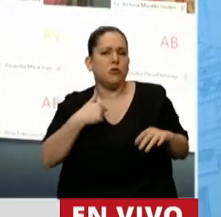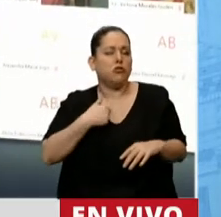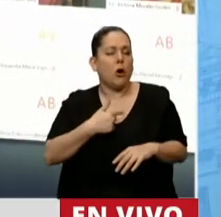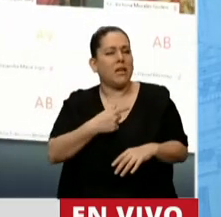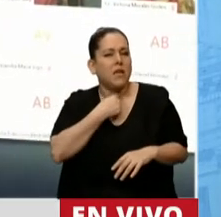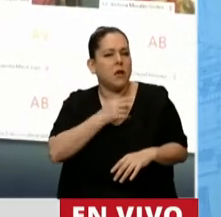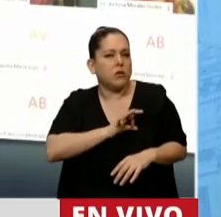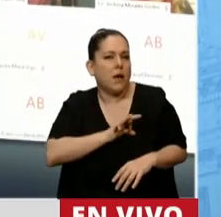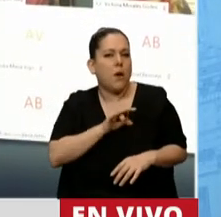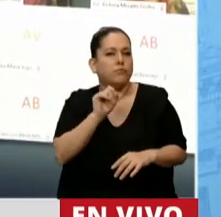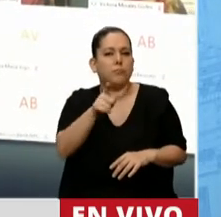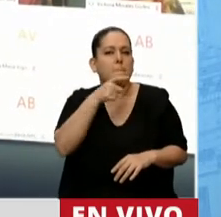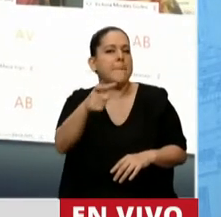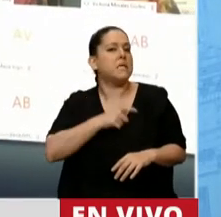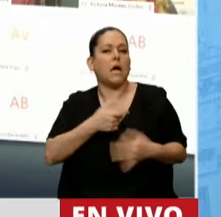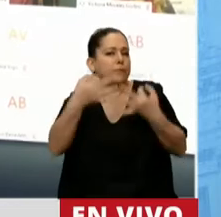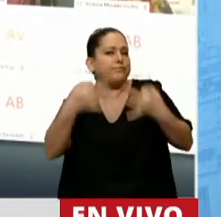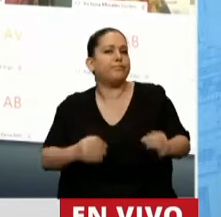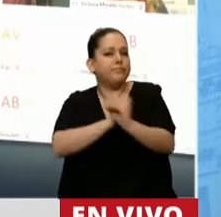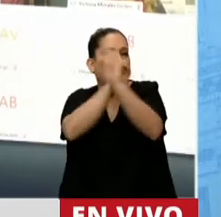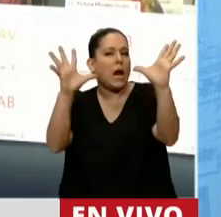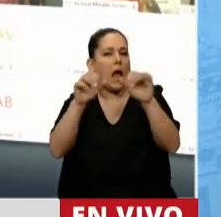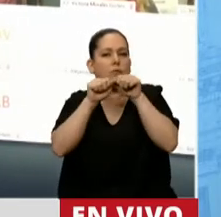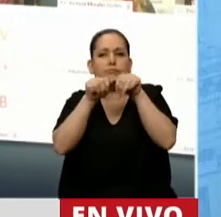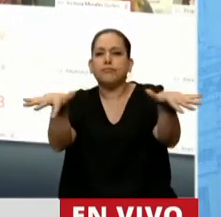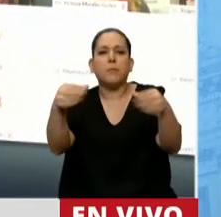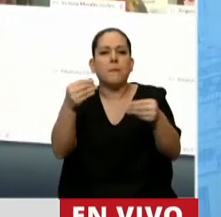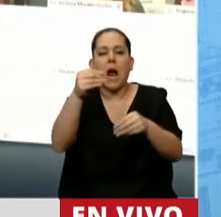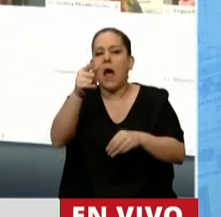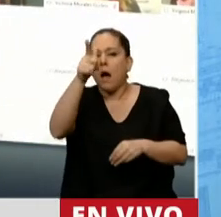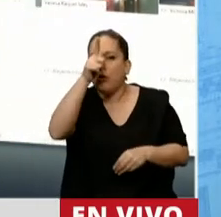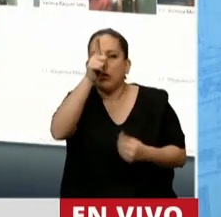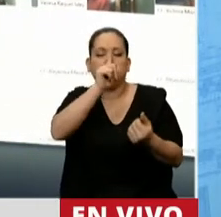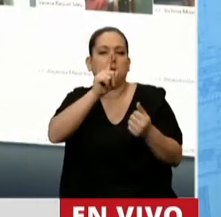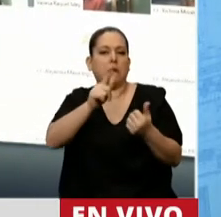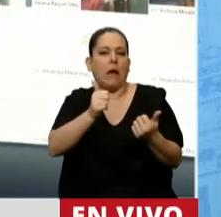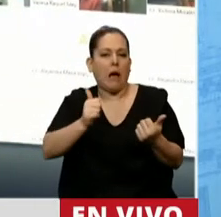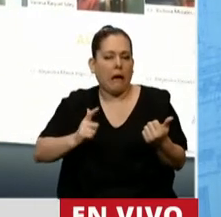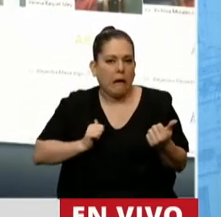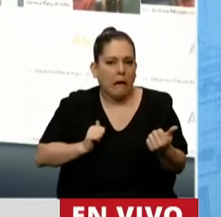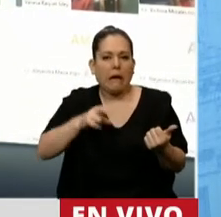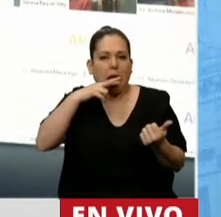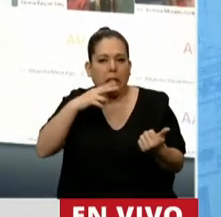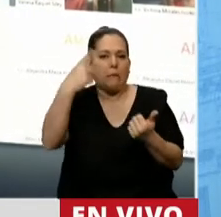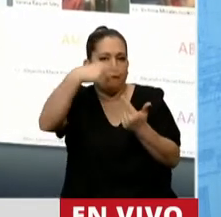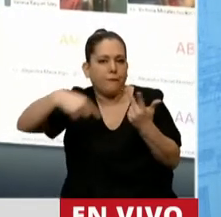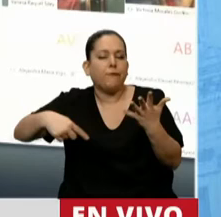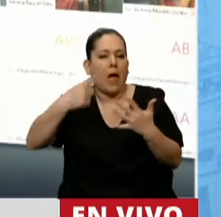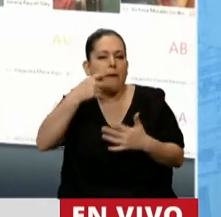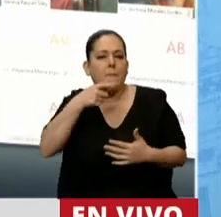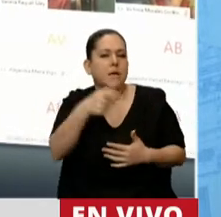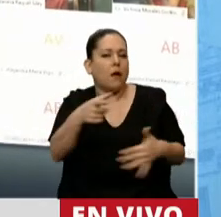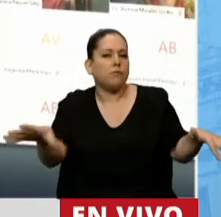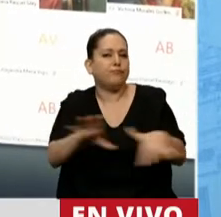mensaje. Un mensaje claro para las fuerzas de seguridad de este país. Un mensaje claro ante tanto